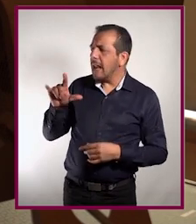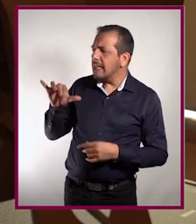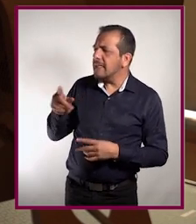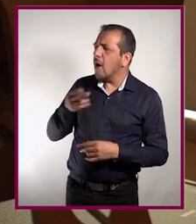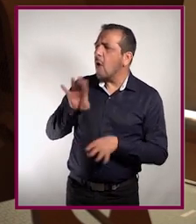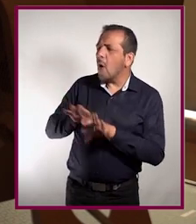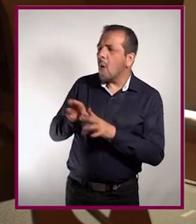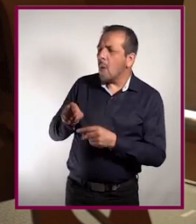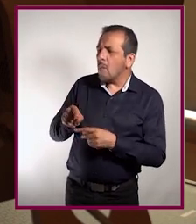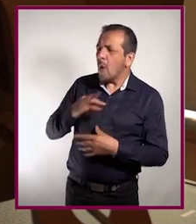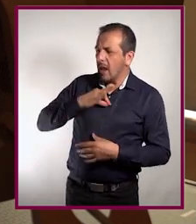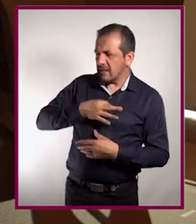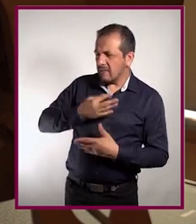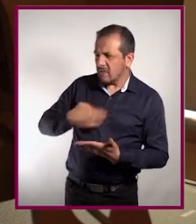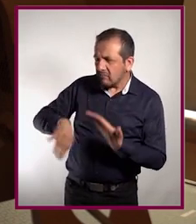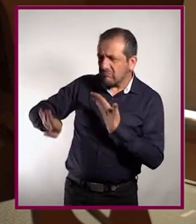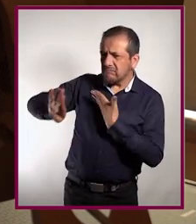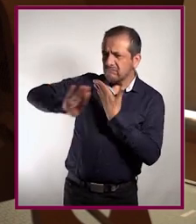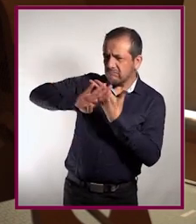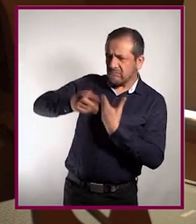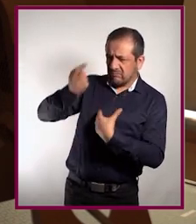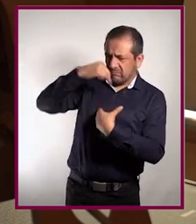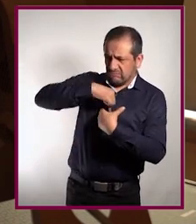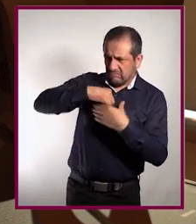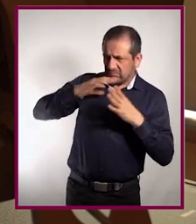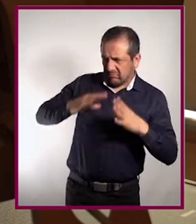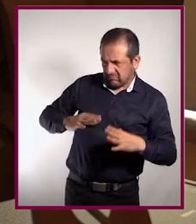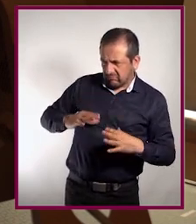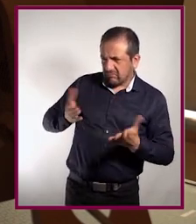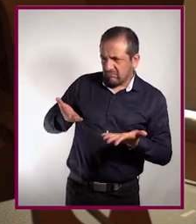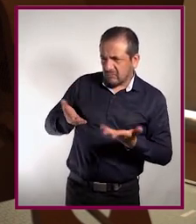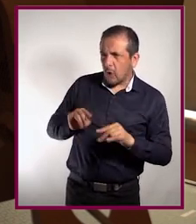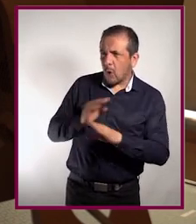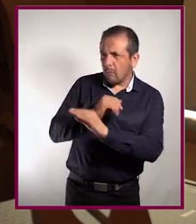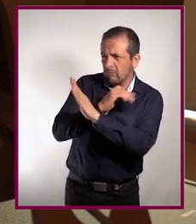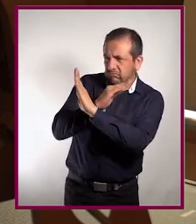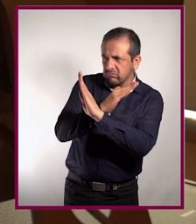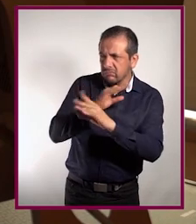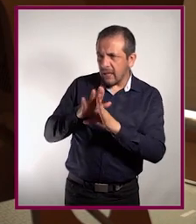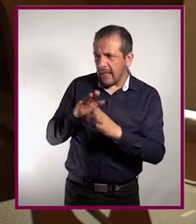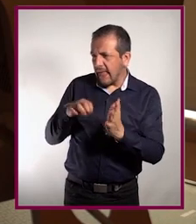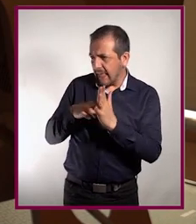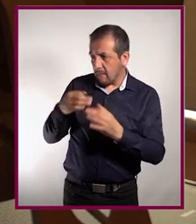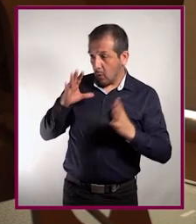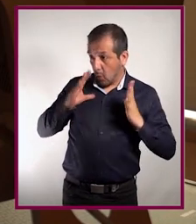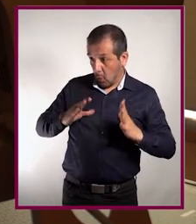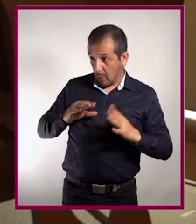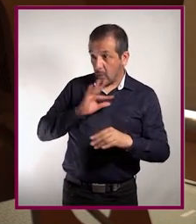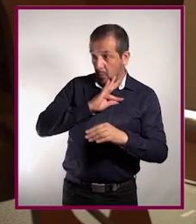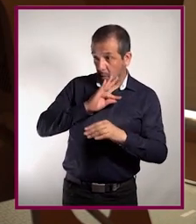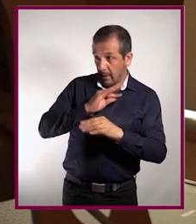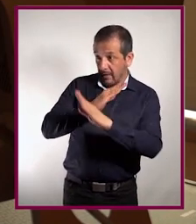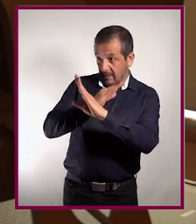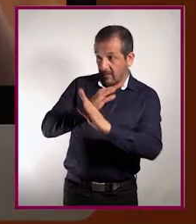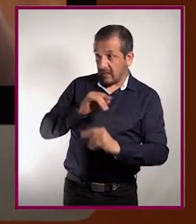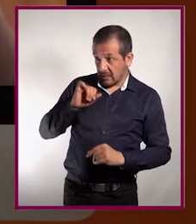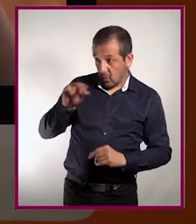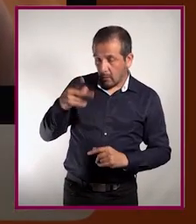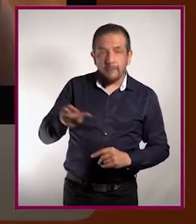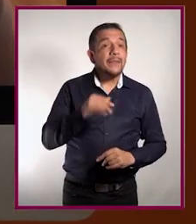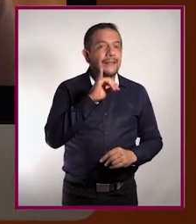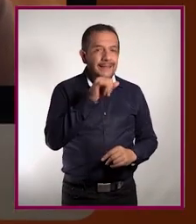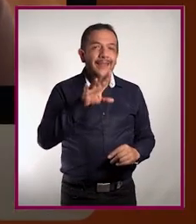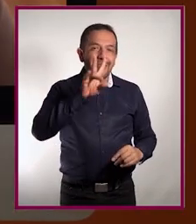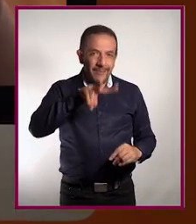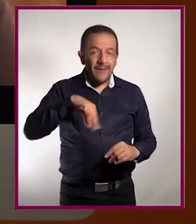afectan a nuestro sistema inmune? ¿Tiene algo que ver estar triste o deprimido o pasando por una racha feliz la forma en que nuestro cuerpo se defiende? Es